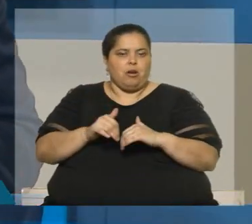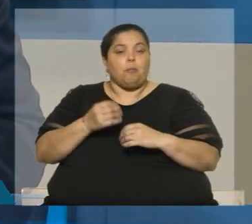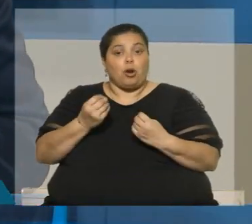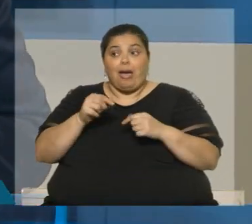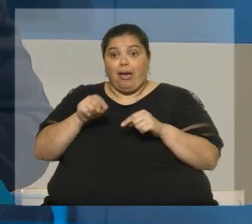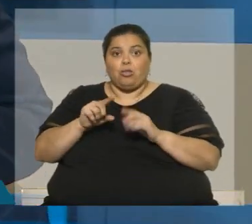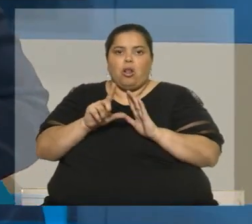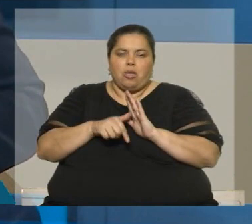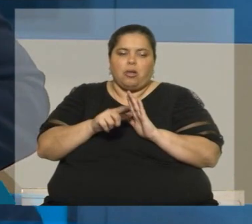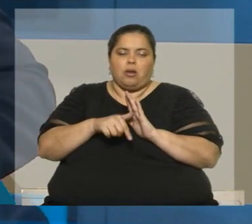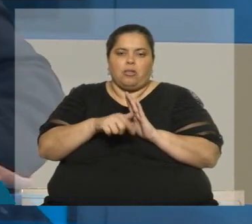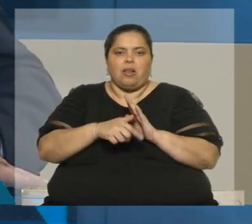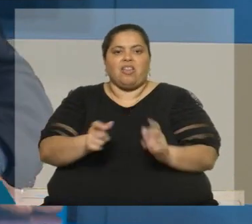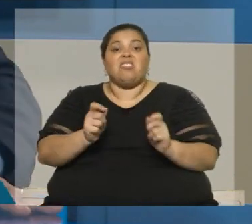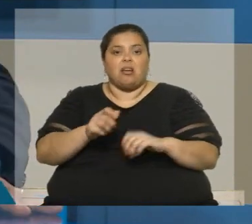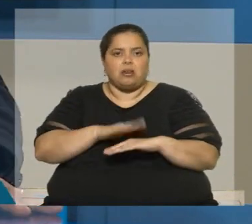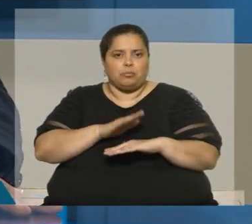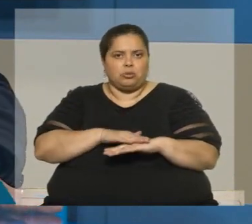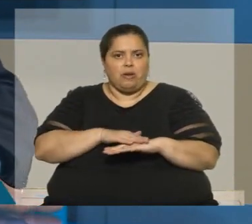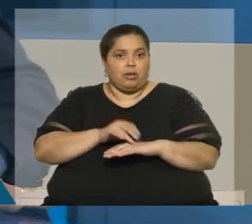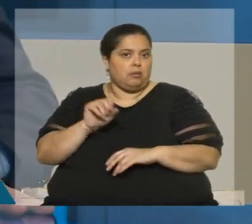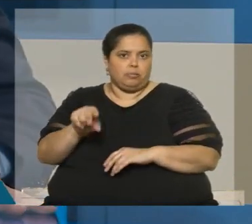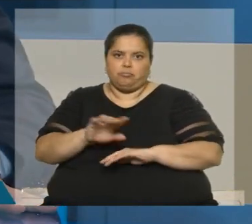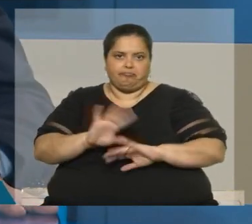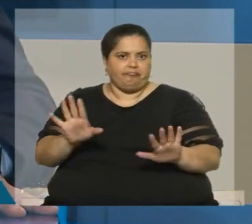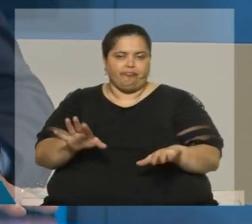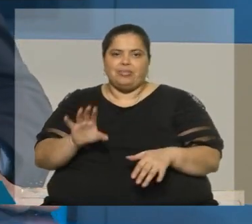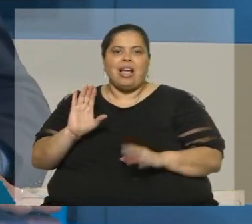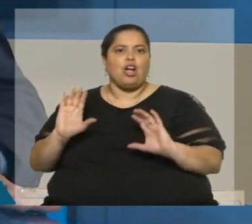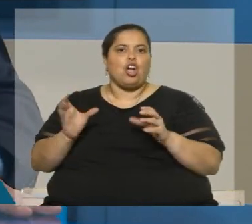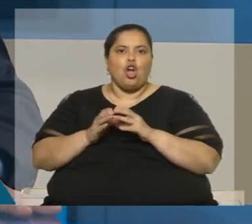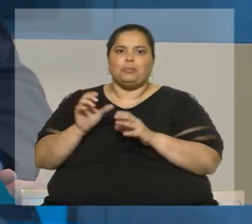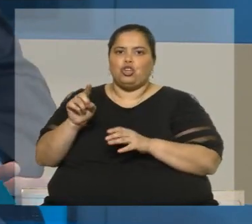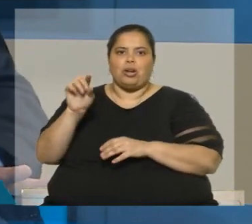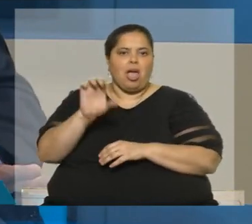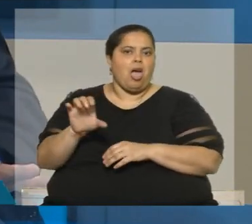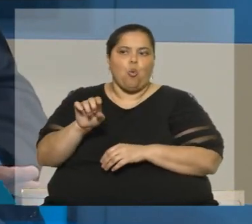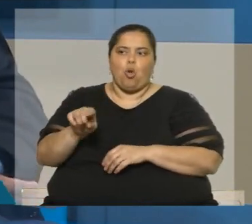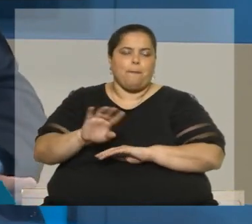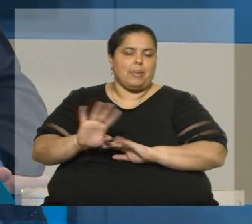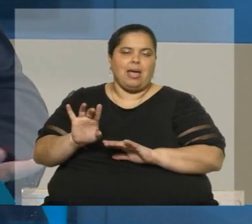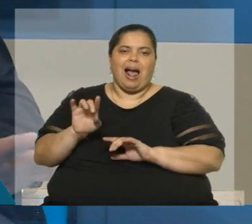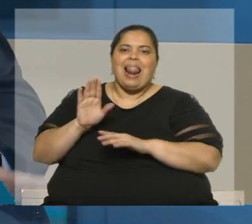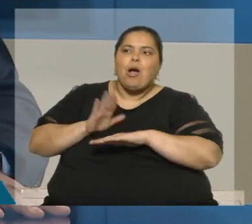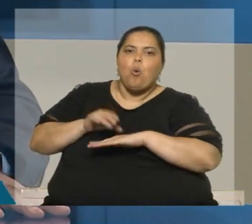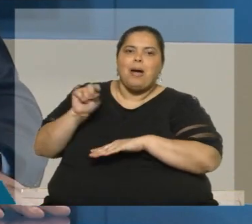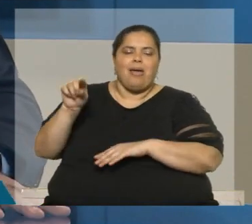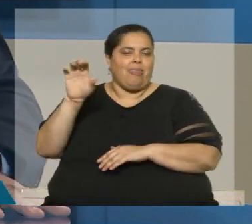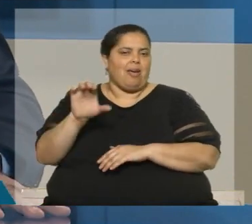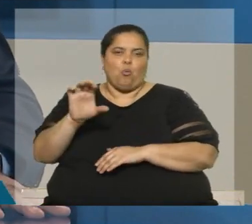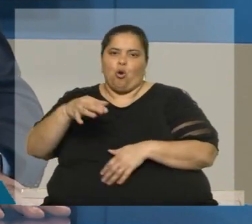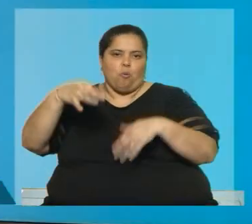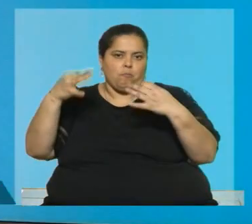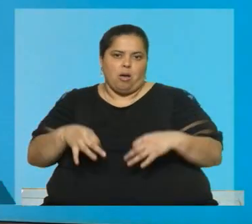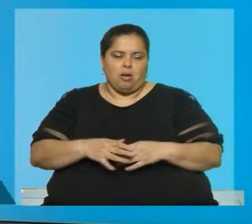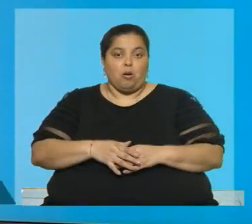proceso de ratificación no se haya iniciado tienen nombre y apellido. Se llama la Convención Europea y las instituciones europeas. La culpa es Europa. Por eso